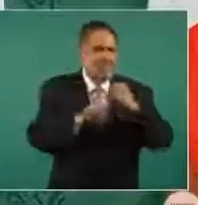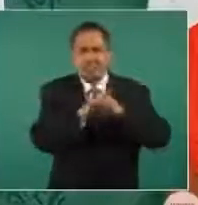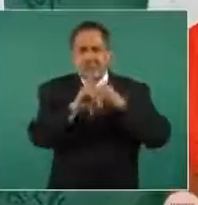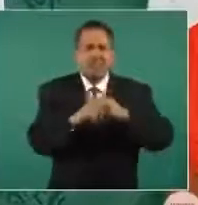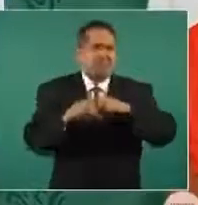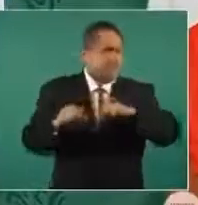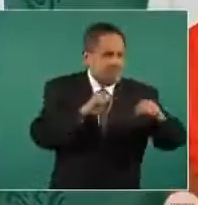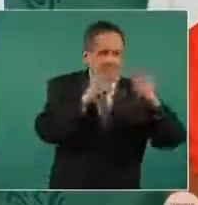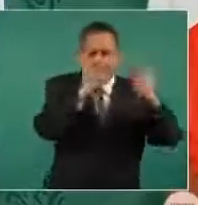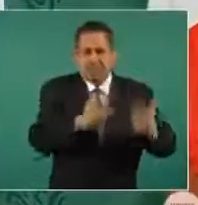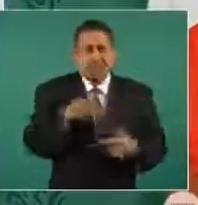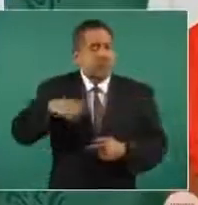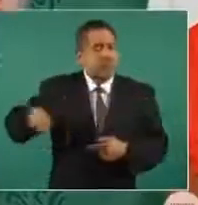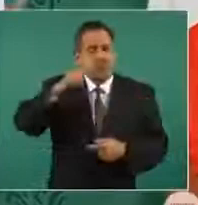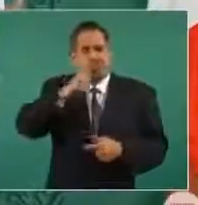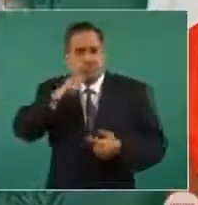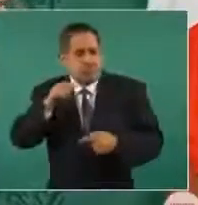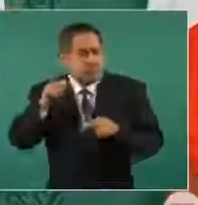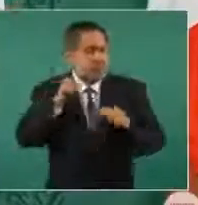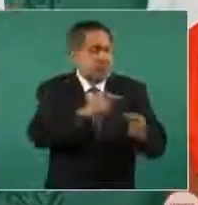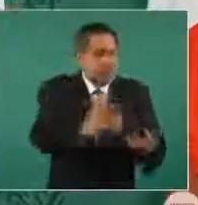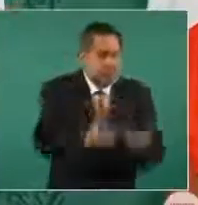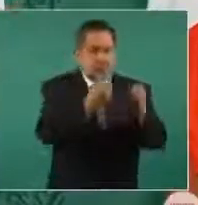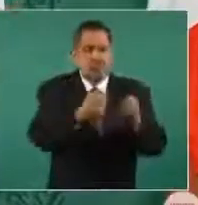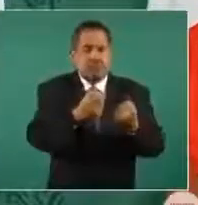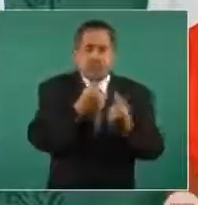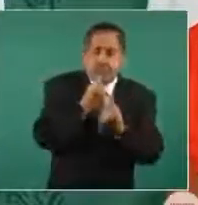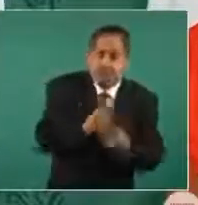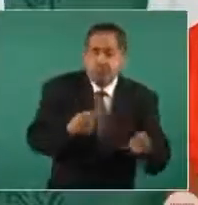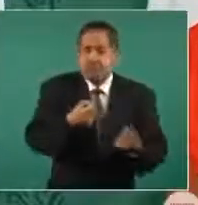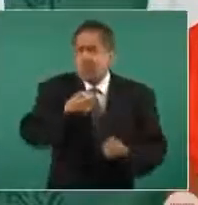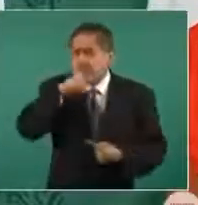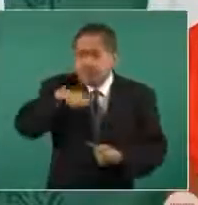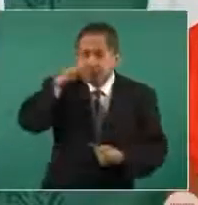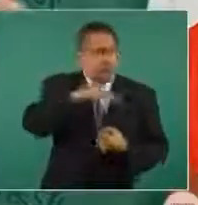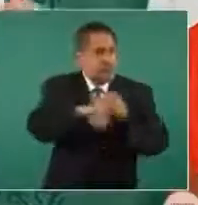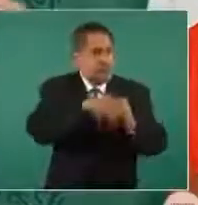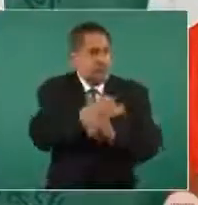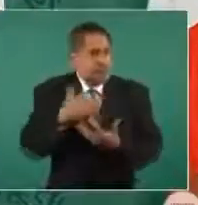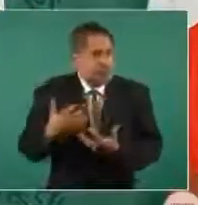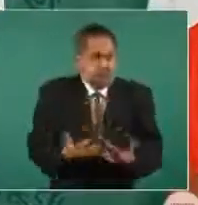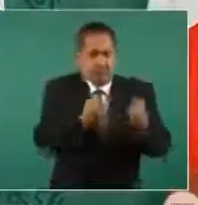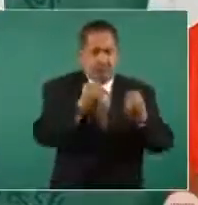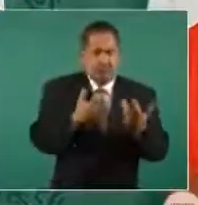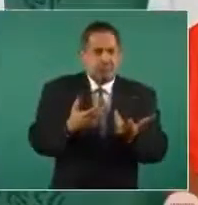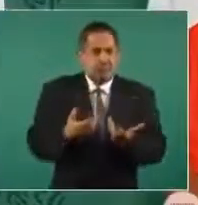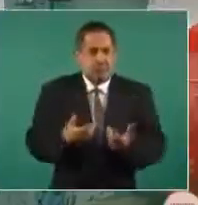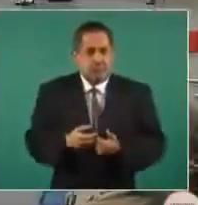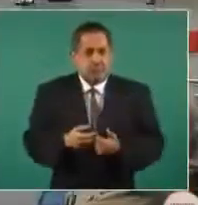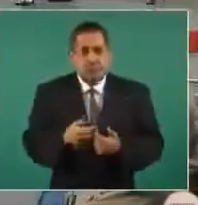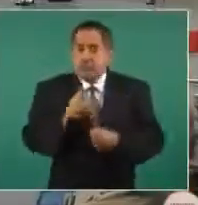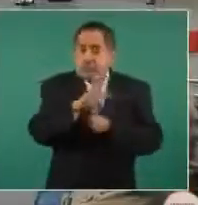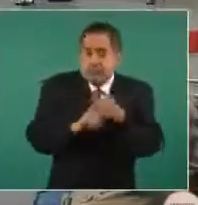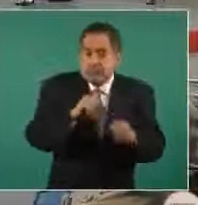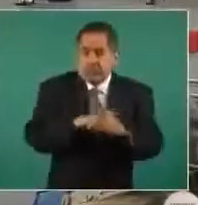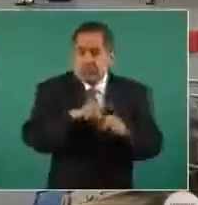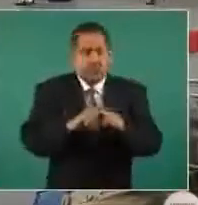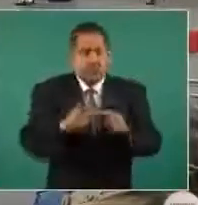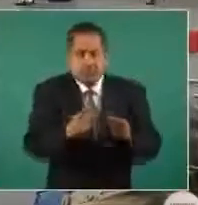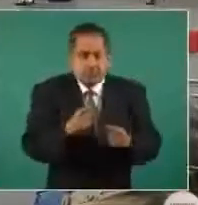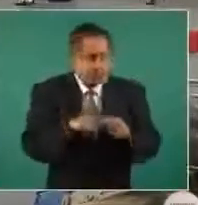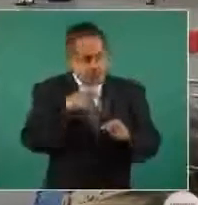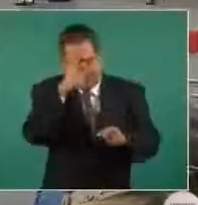cuando hay terremotos, rescata a niños, ancianos, animalitos, perritos?